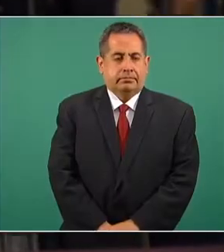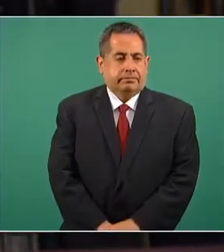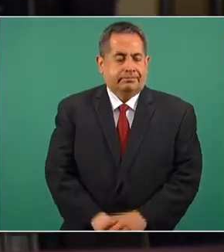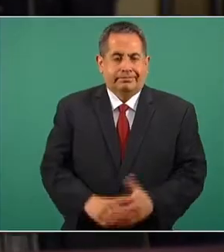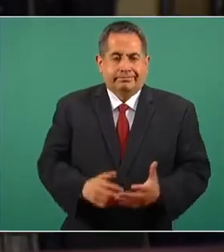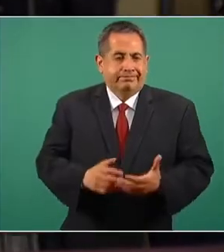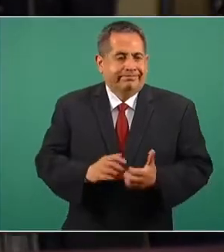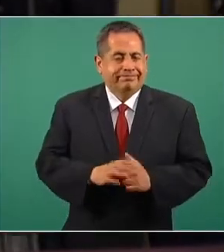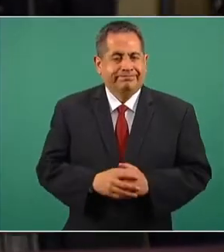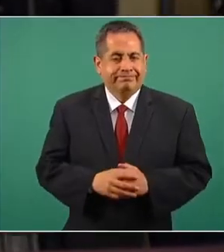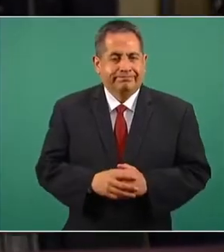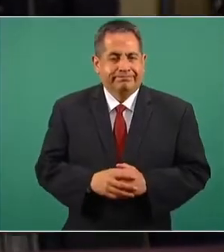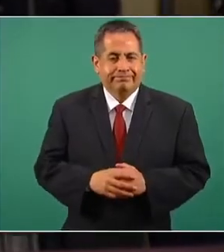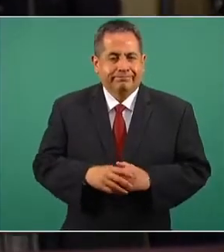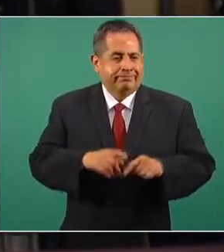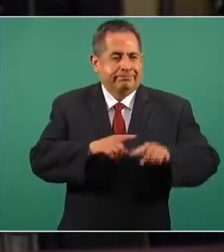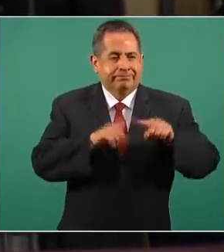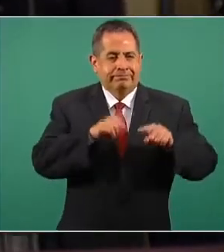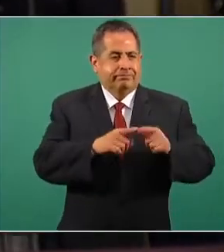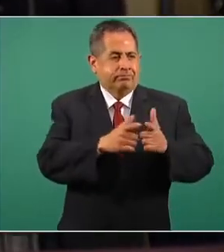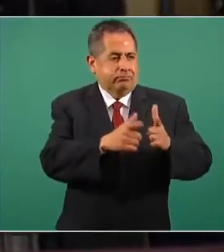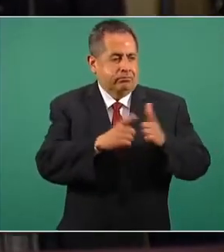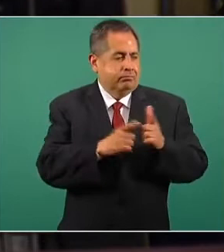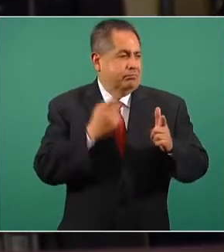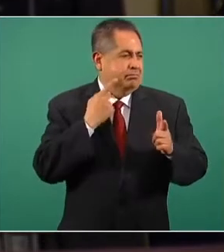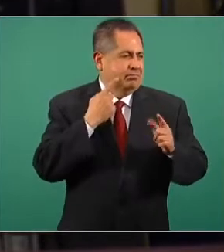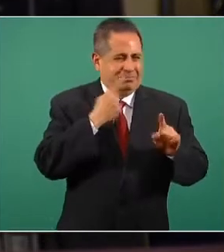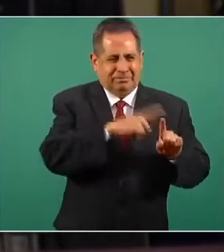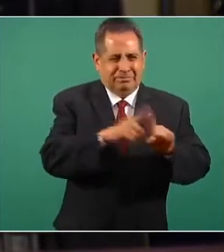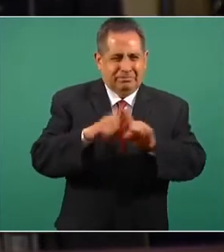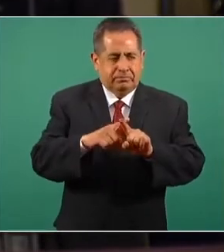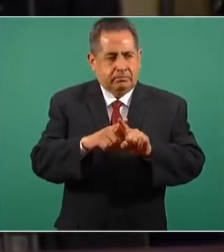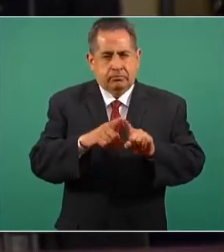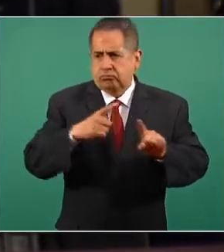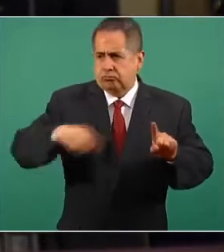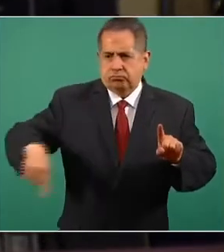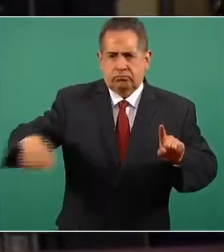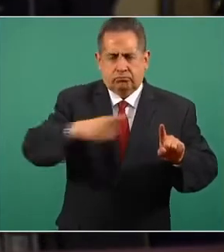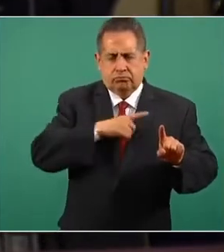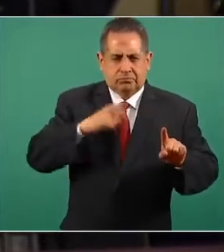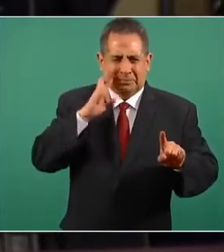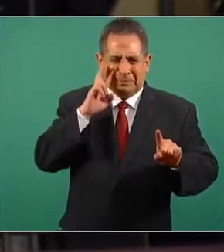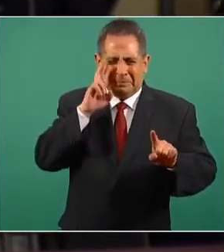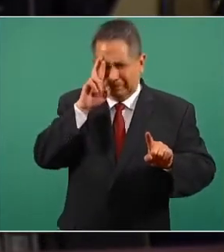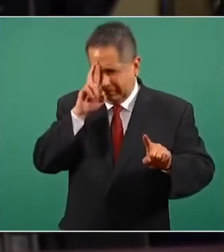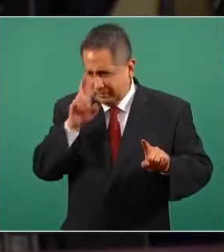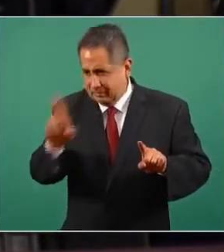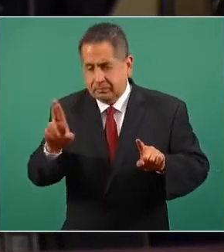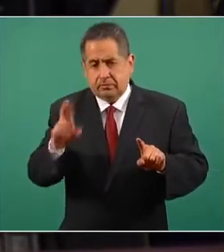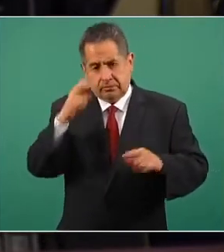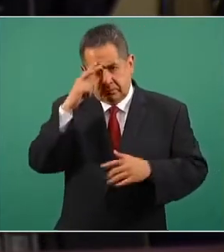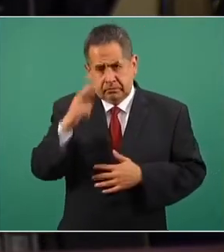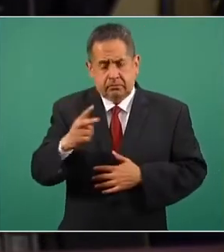Independientemente del manejo de los partidos, los ciudadanos merecemos respeto en México y queremos